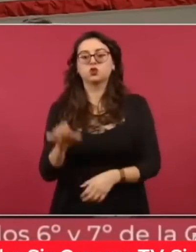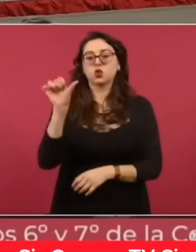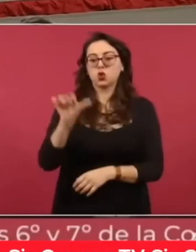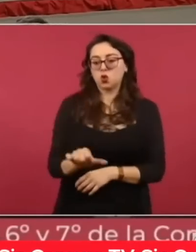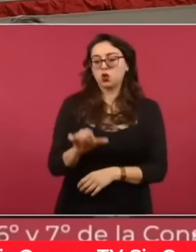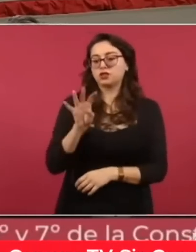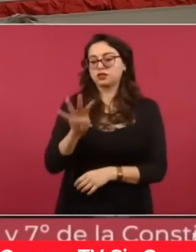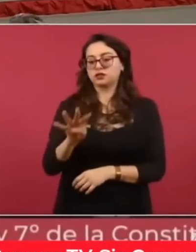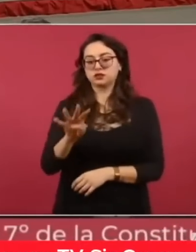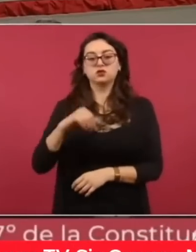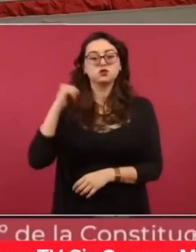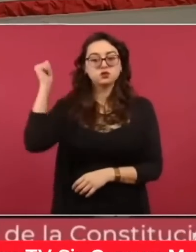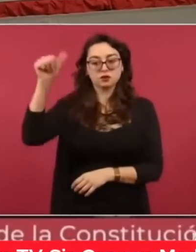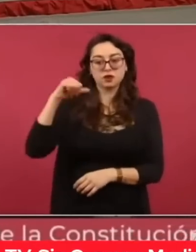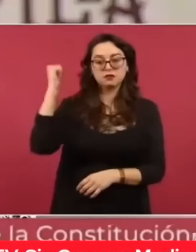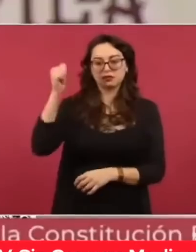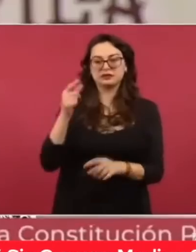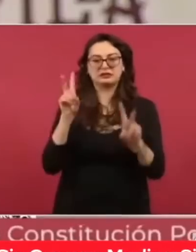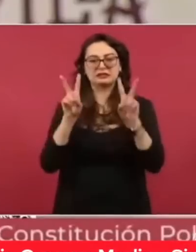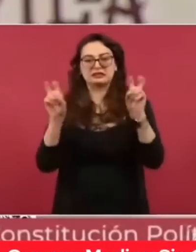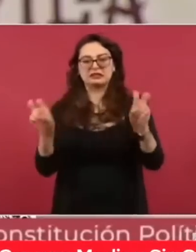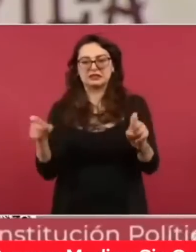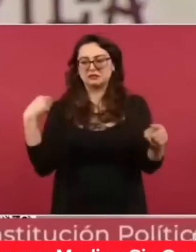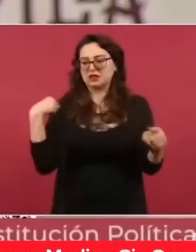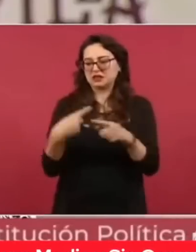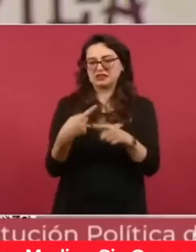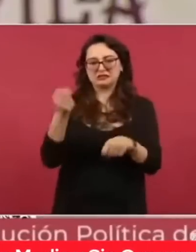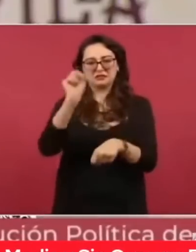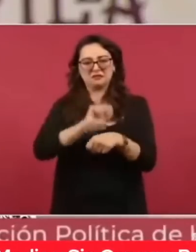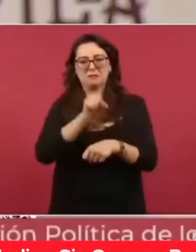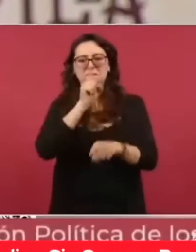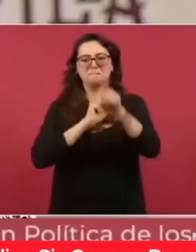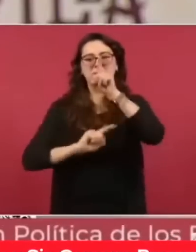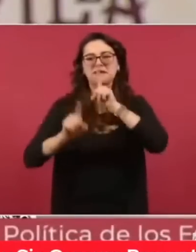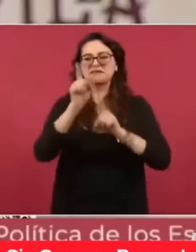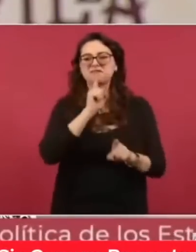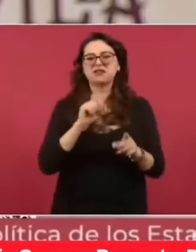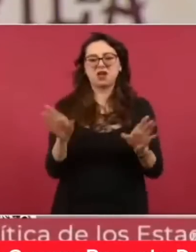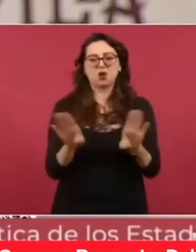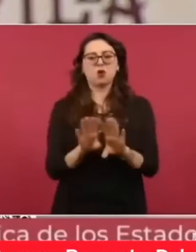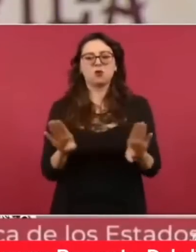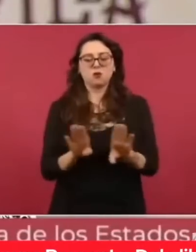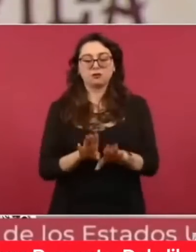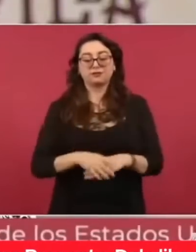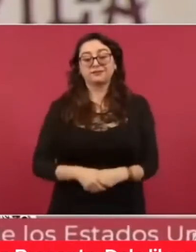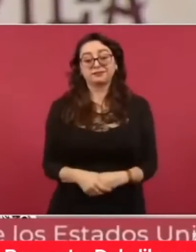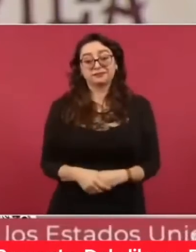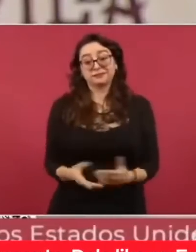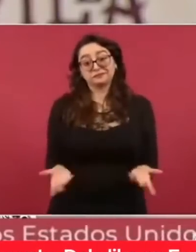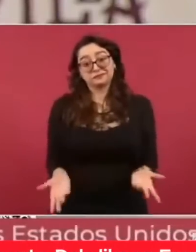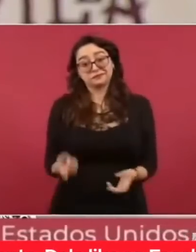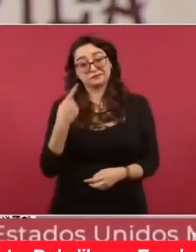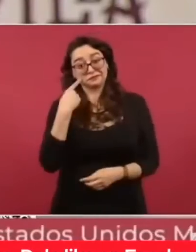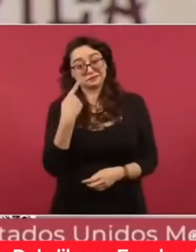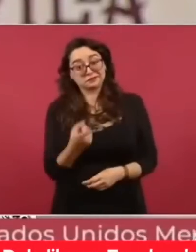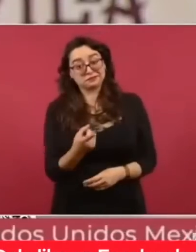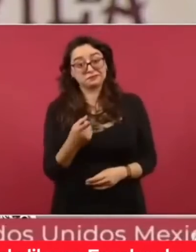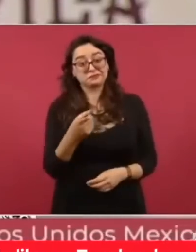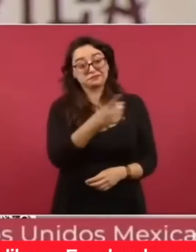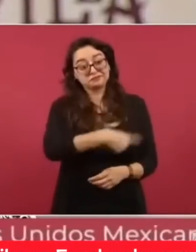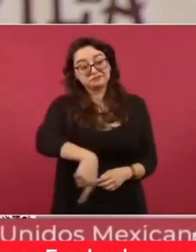abril. Vamos con la primera. Arman campaña en contra del sector salud con mentiras.